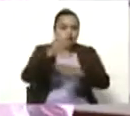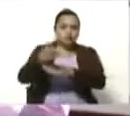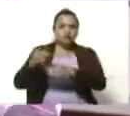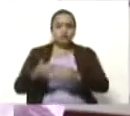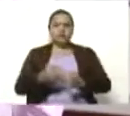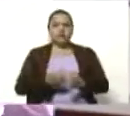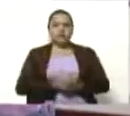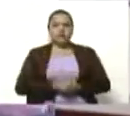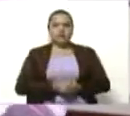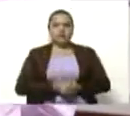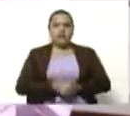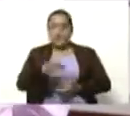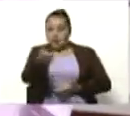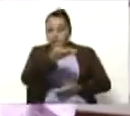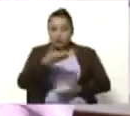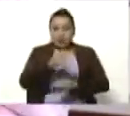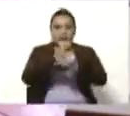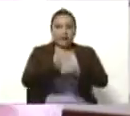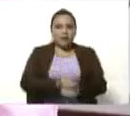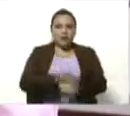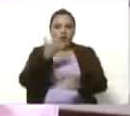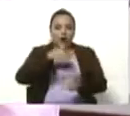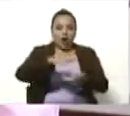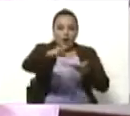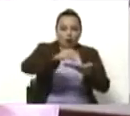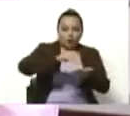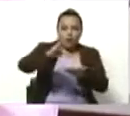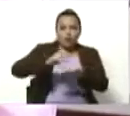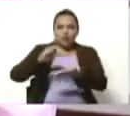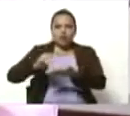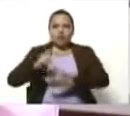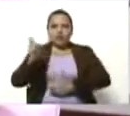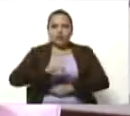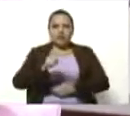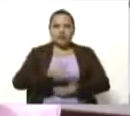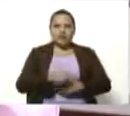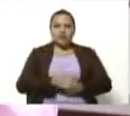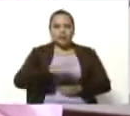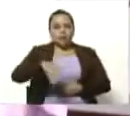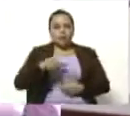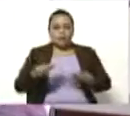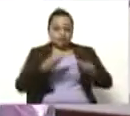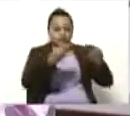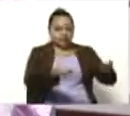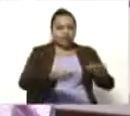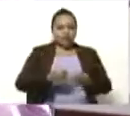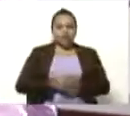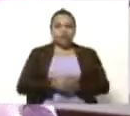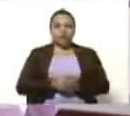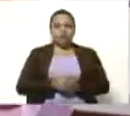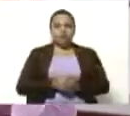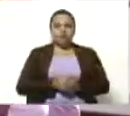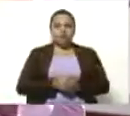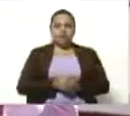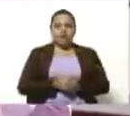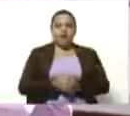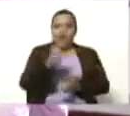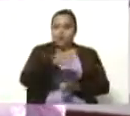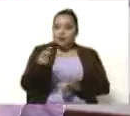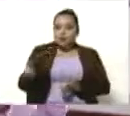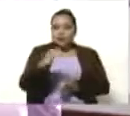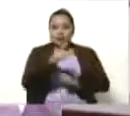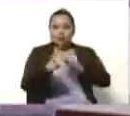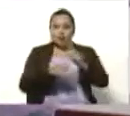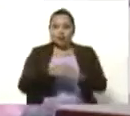están ellos a la espera de que recauden los requisitos y que los puedan llevar. la gente en los estados pregunta, ajá, ¿y